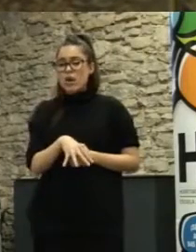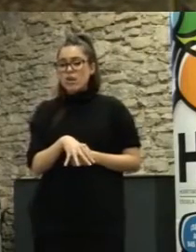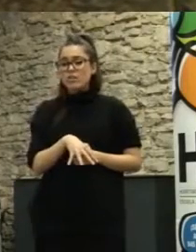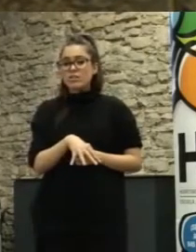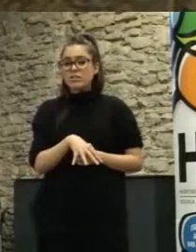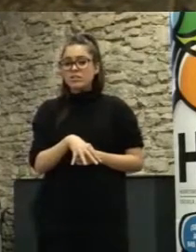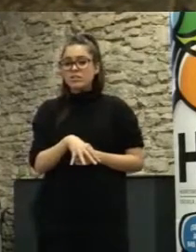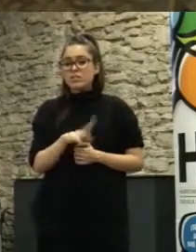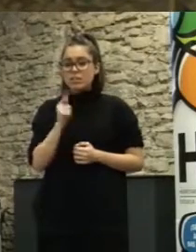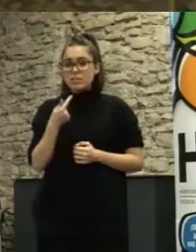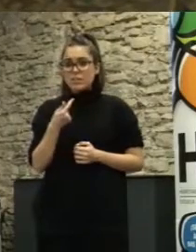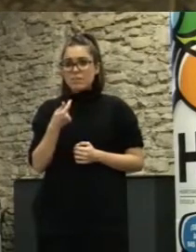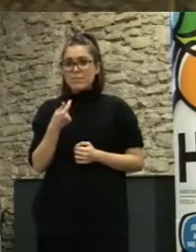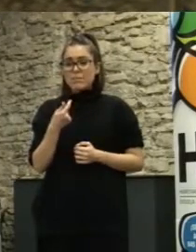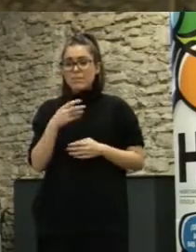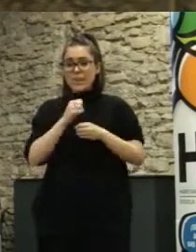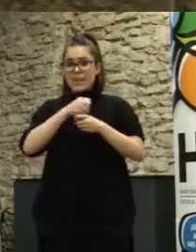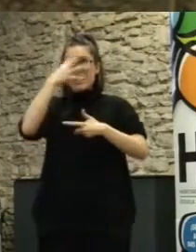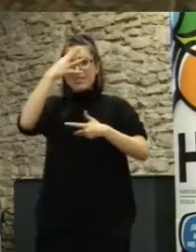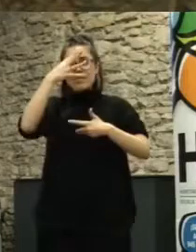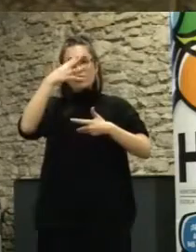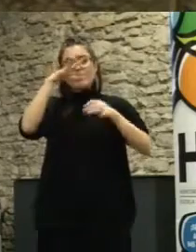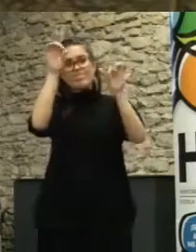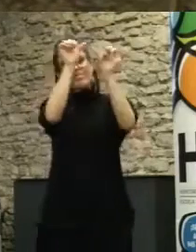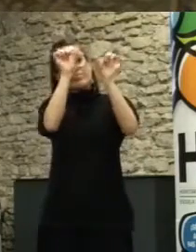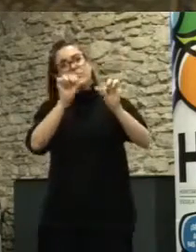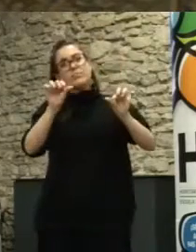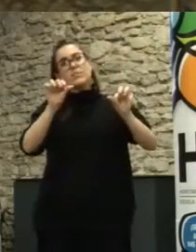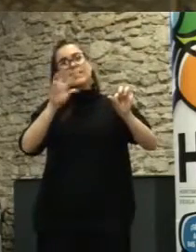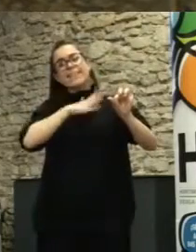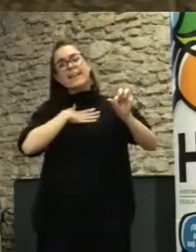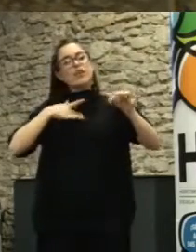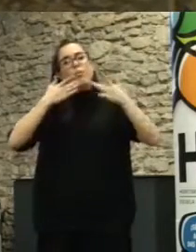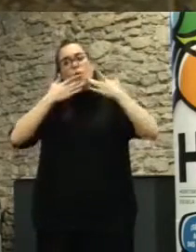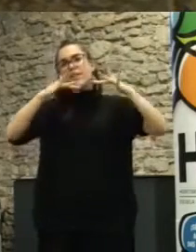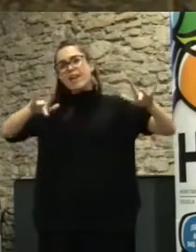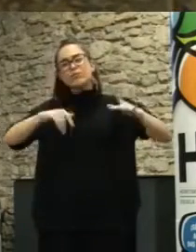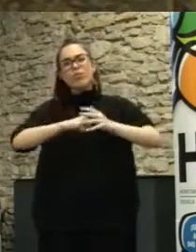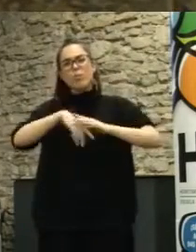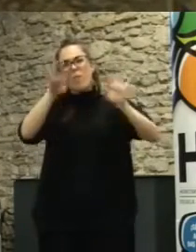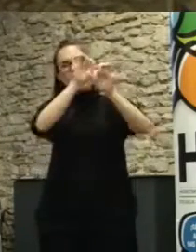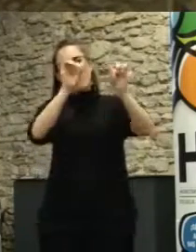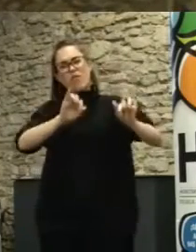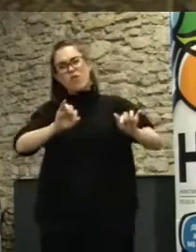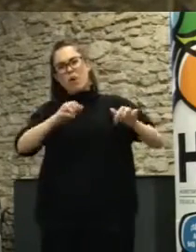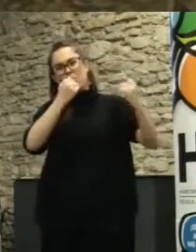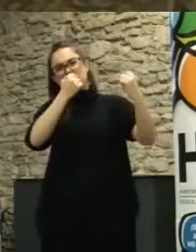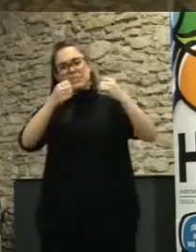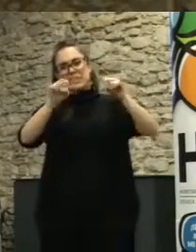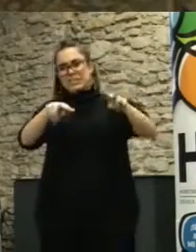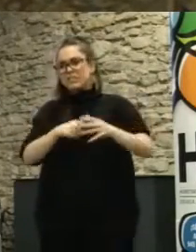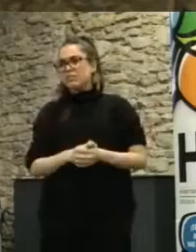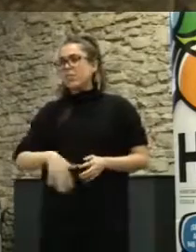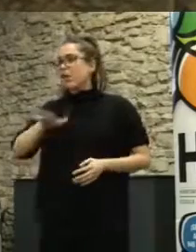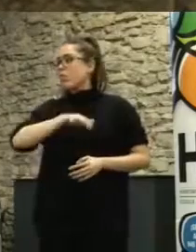incluso la estética trata de buscar un espacio neutro que no sea administración ¿no? una cosa que es tan sencilla como tener un